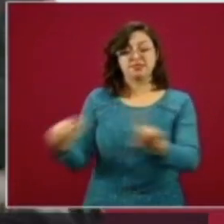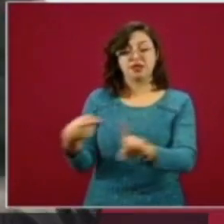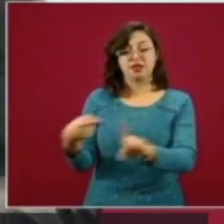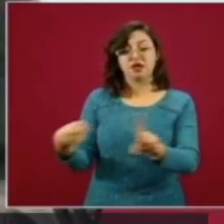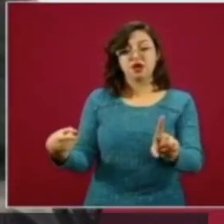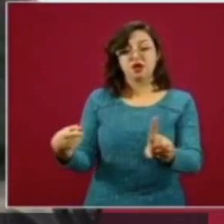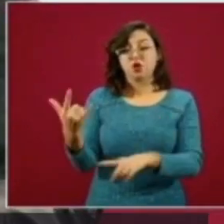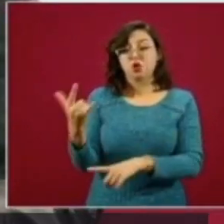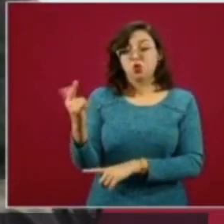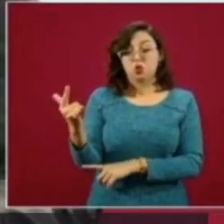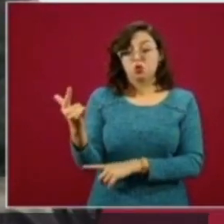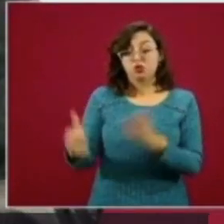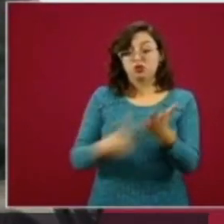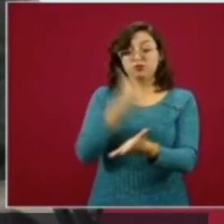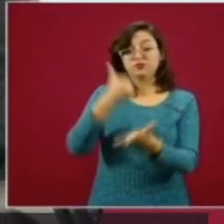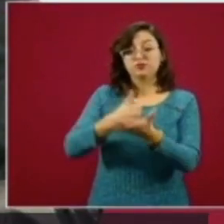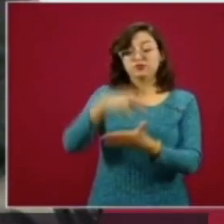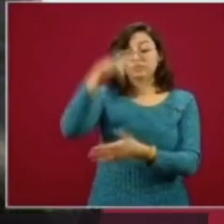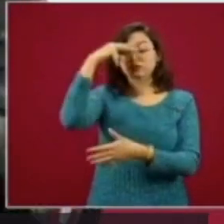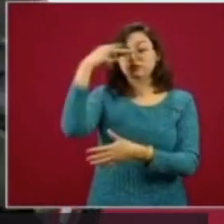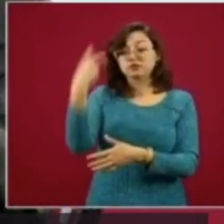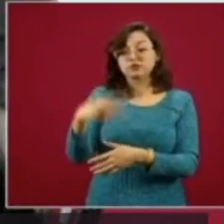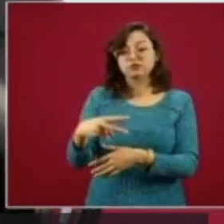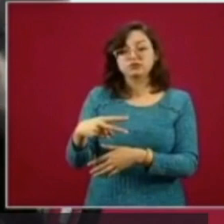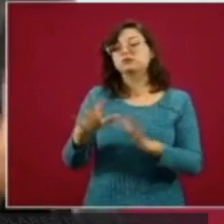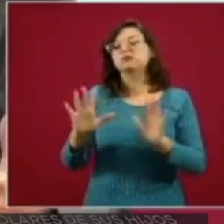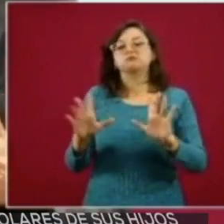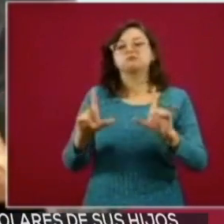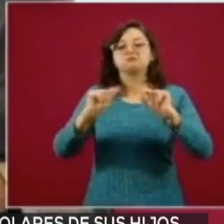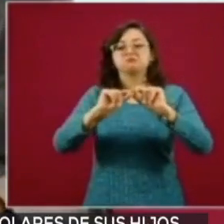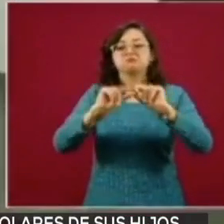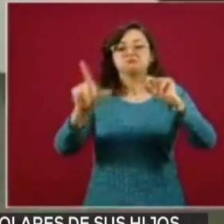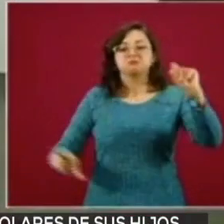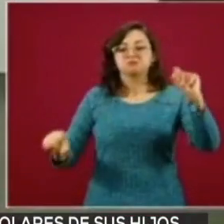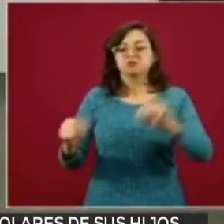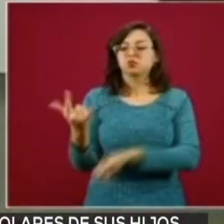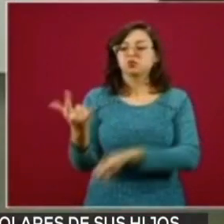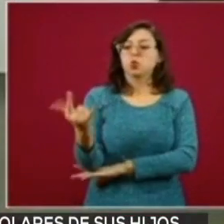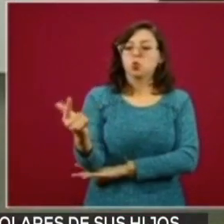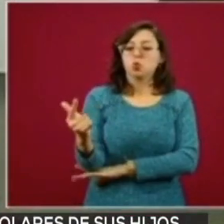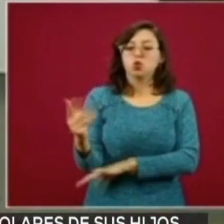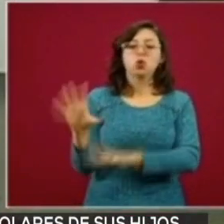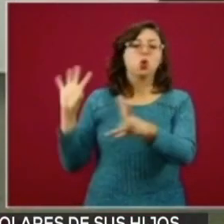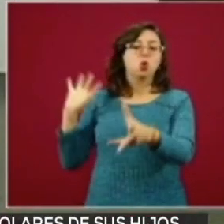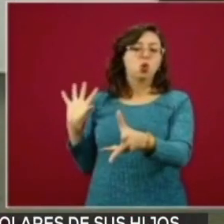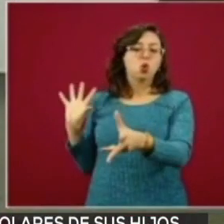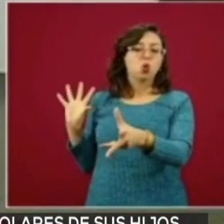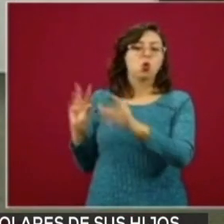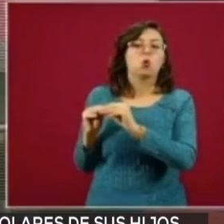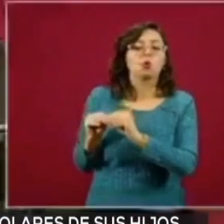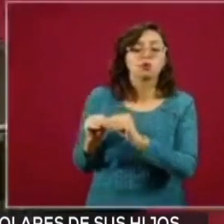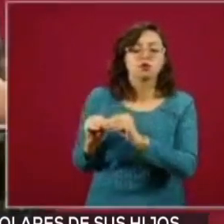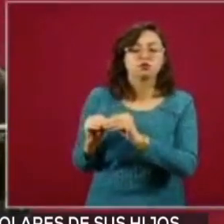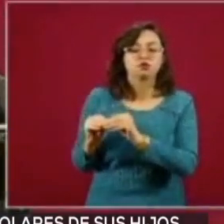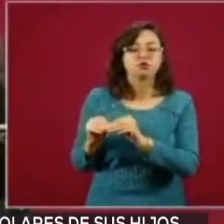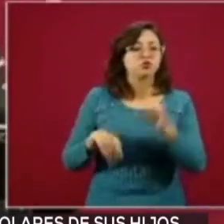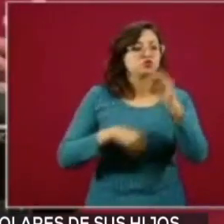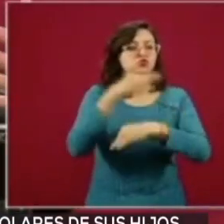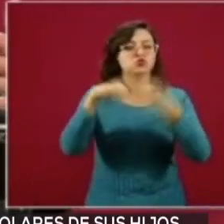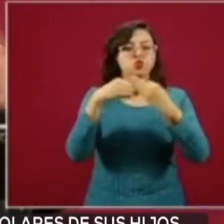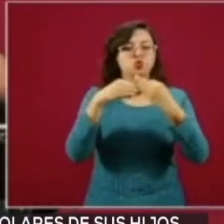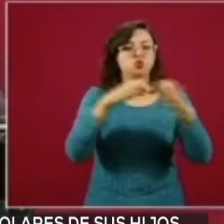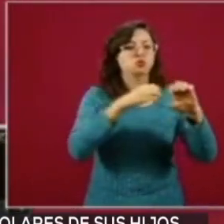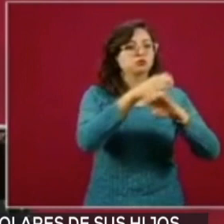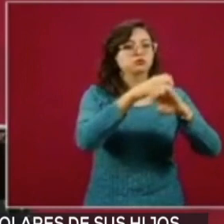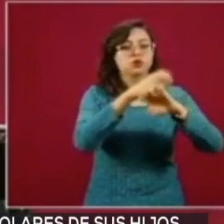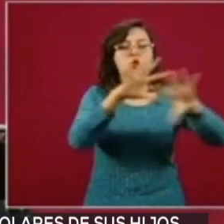Aquí ya no me estoy refiriendo a la Ciudad de México o el Valle de México, sino para todo el país. El conjunto de curvas epidémicas, tomadas